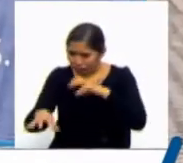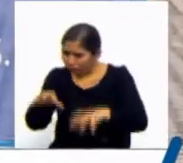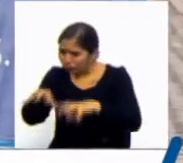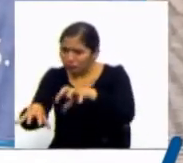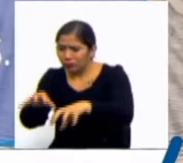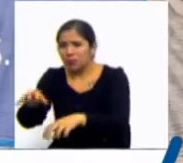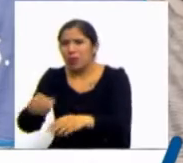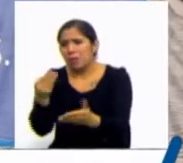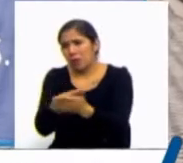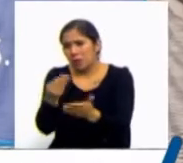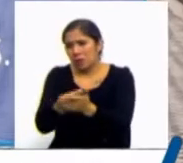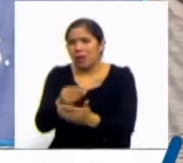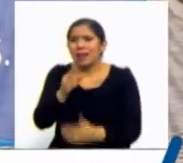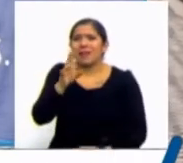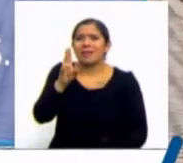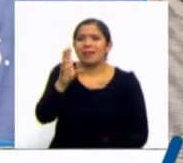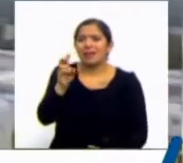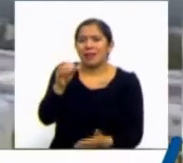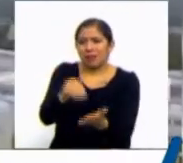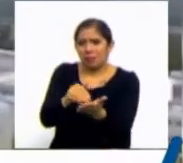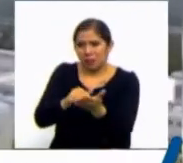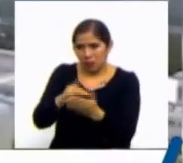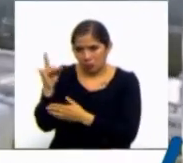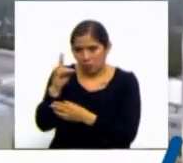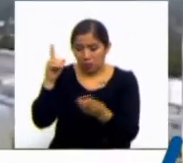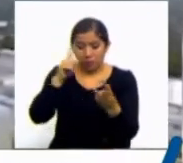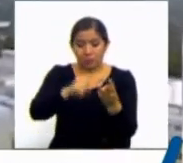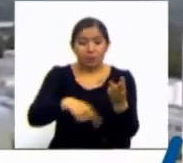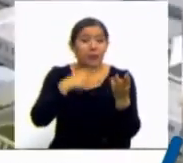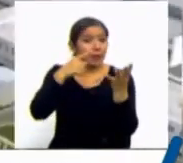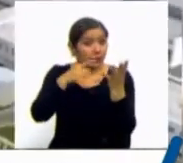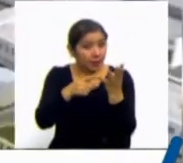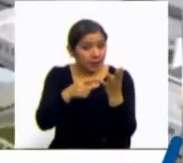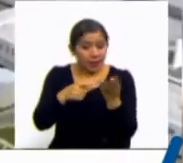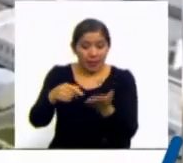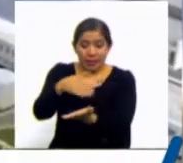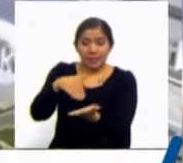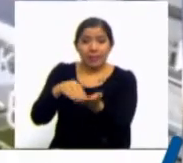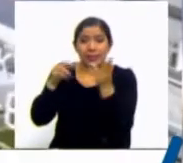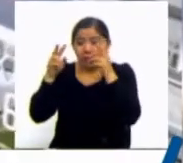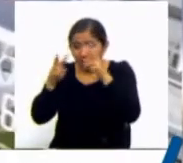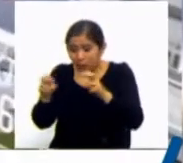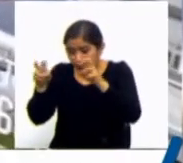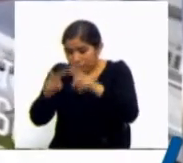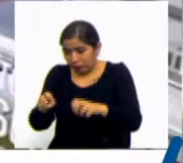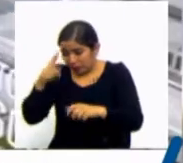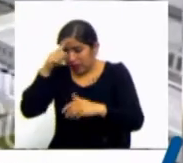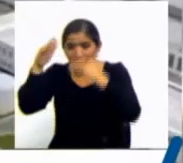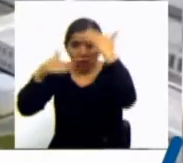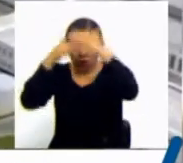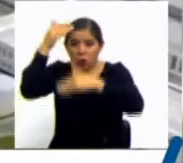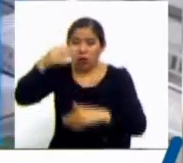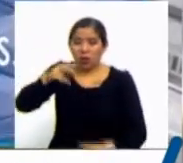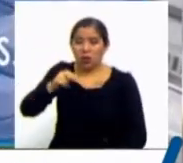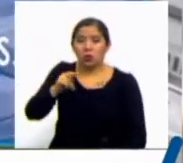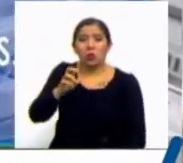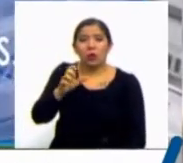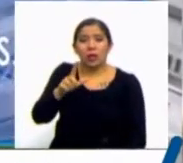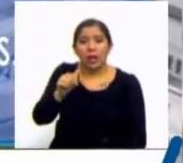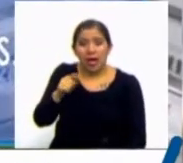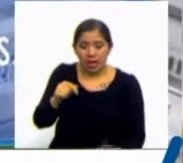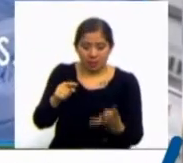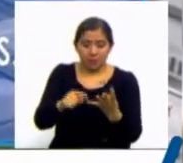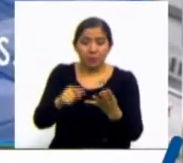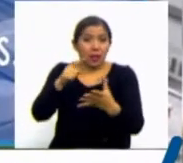presupuesto de 70 millones de bolivianos. A ello se suma el Centro de Investigación y Desarrollo y Tecnología Nuclear, hospitales